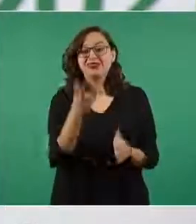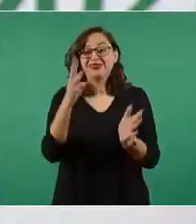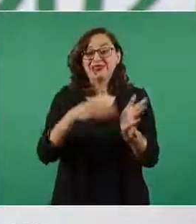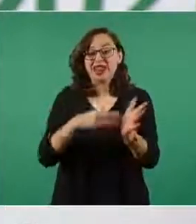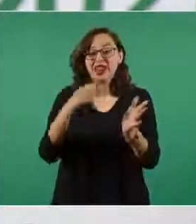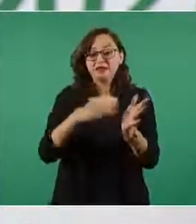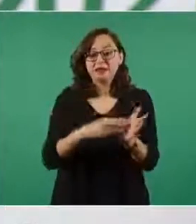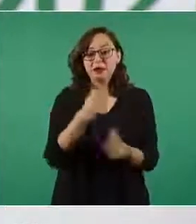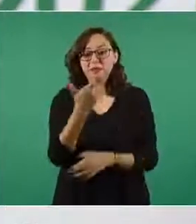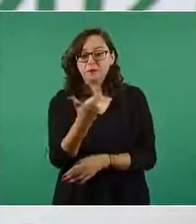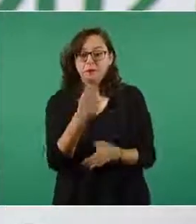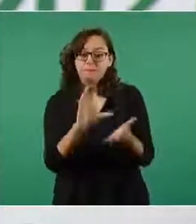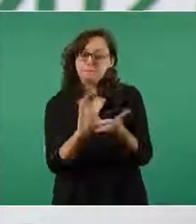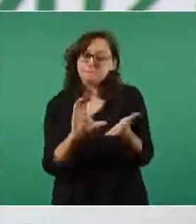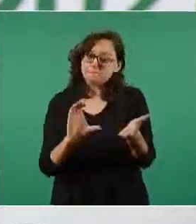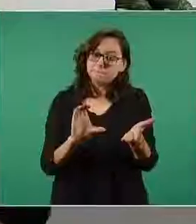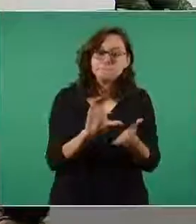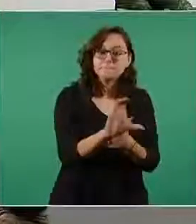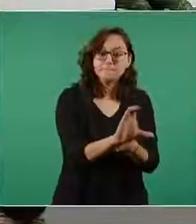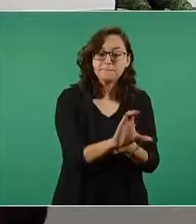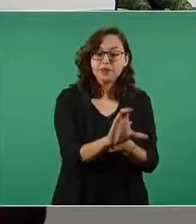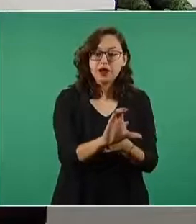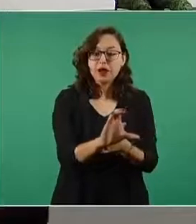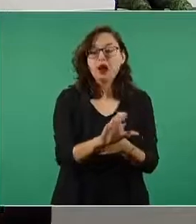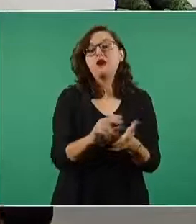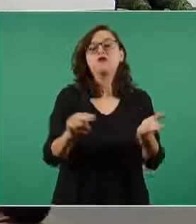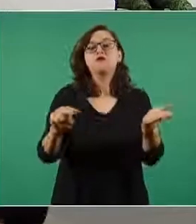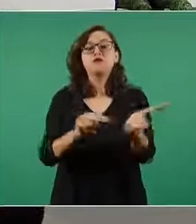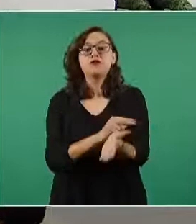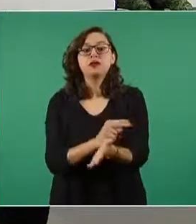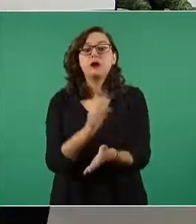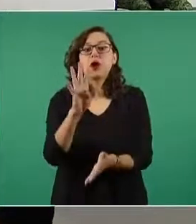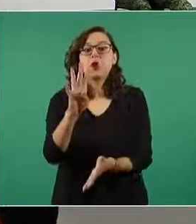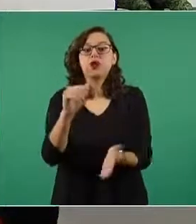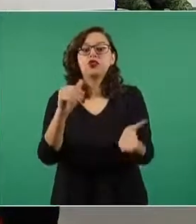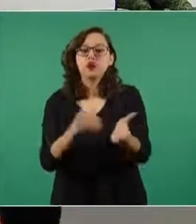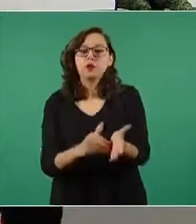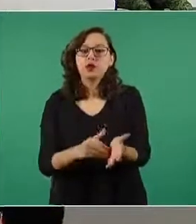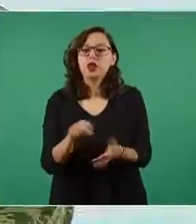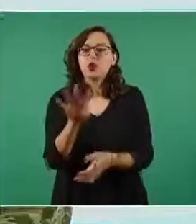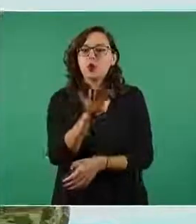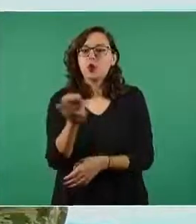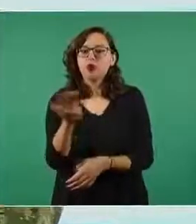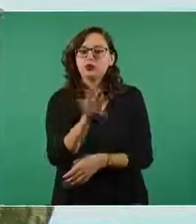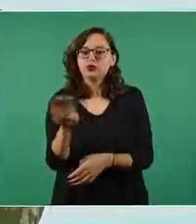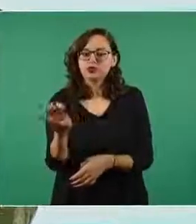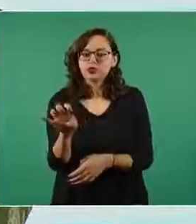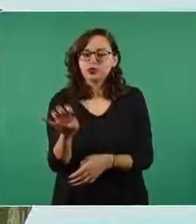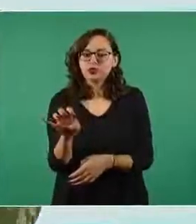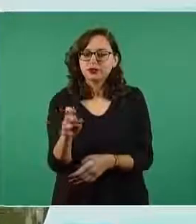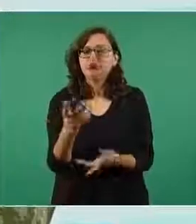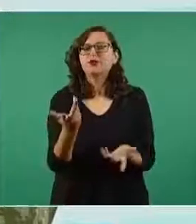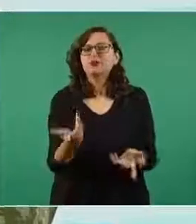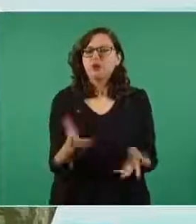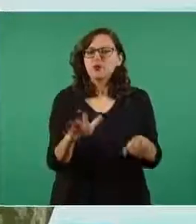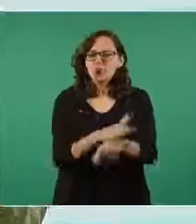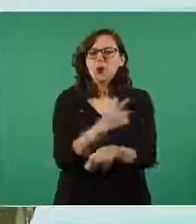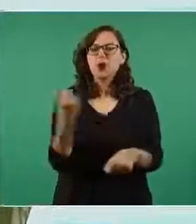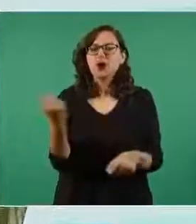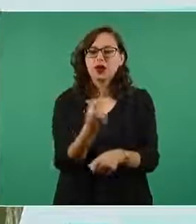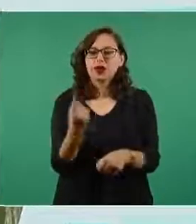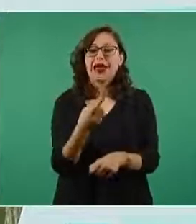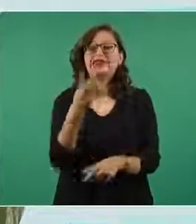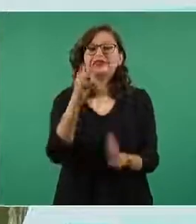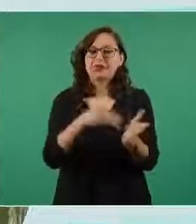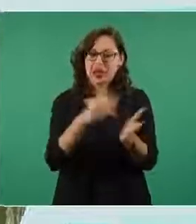hora extra ni más se incrementa cuatro mil cuatrocientos por lo que la secretaría debe de pagar por otros conceptos que